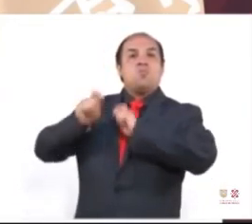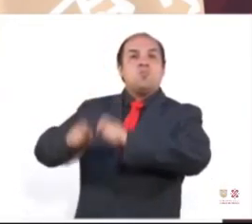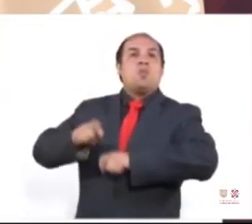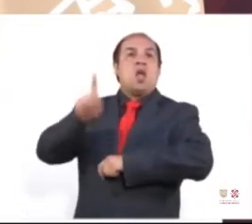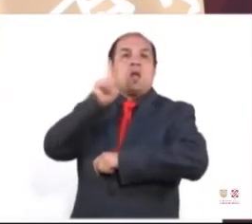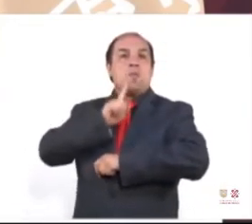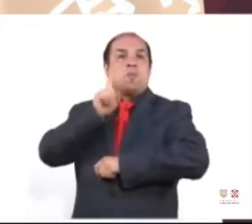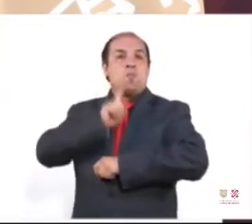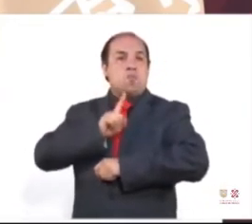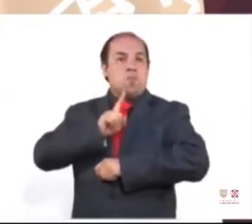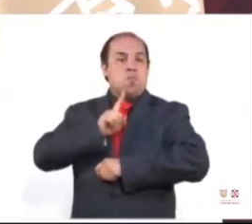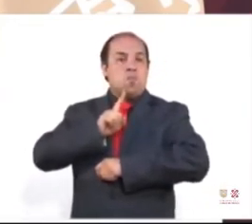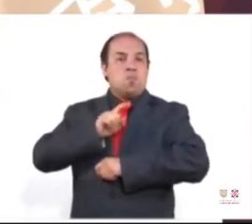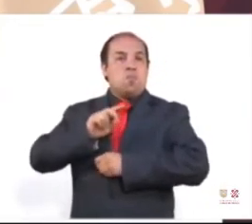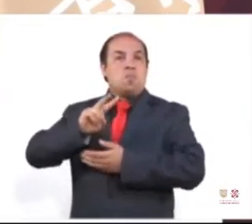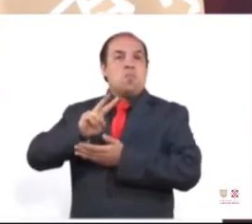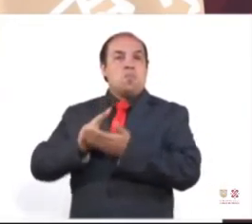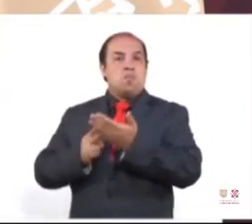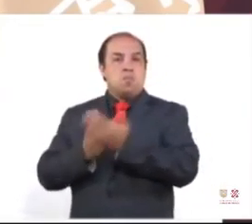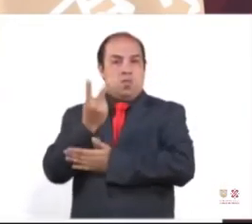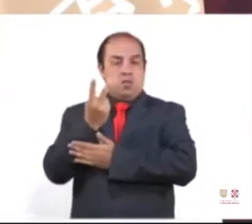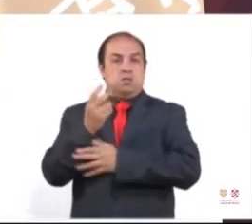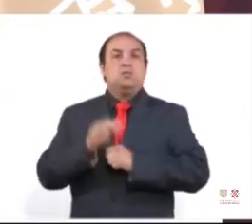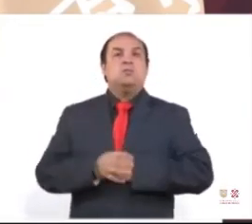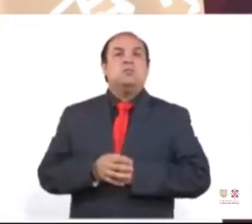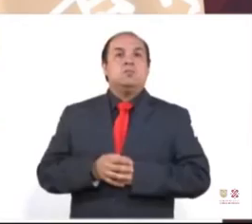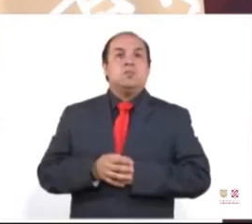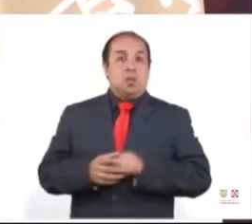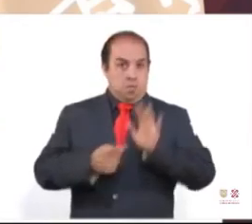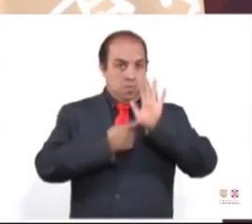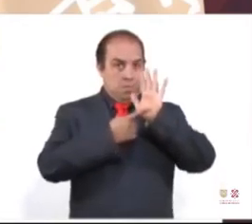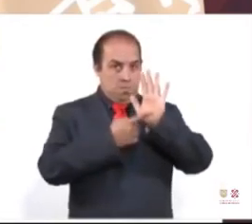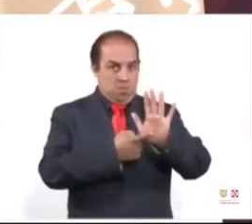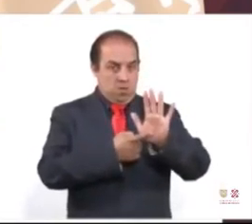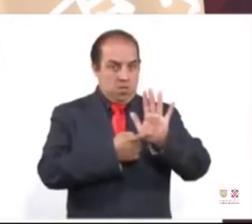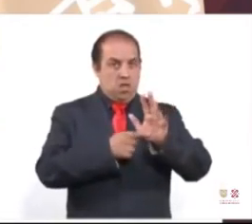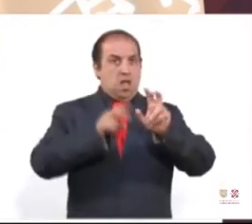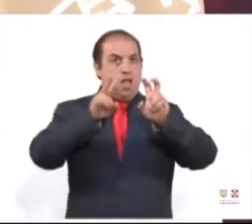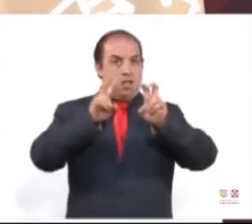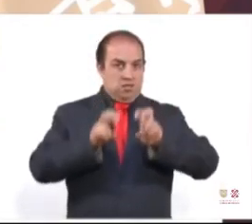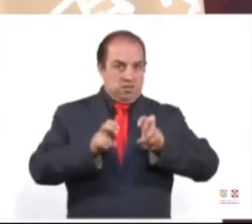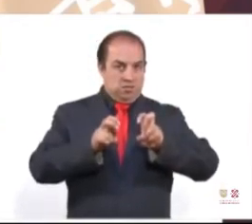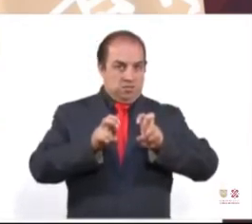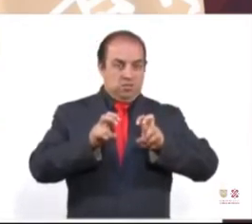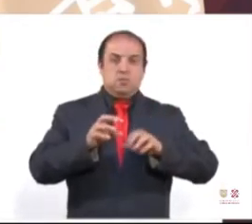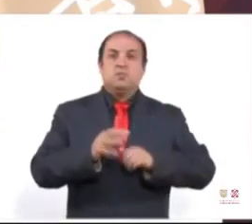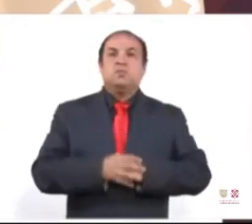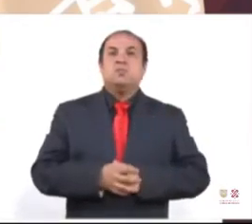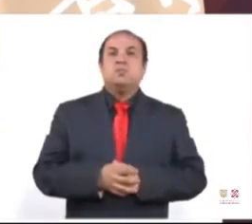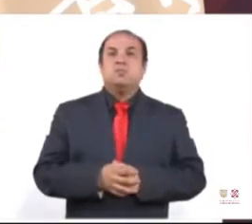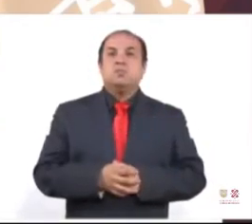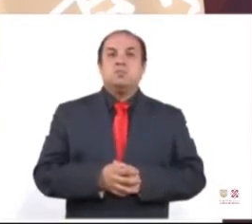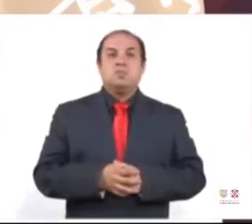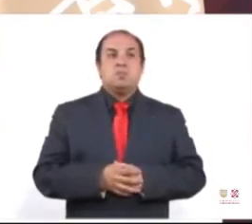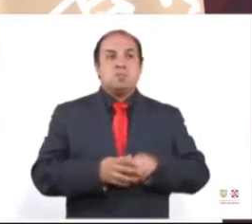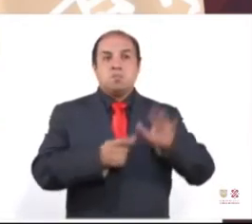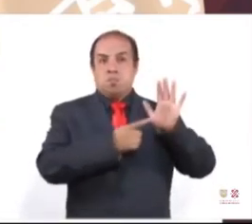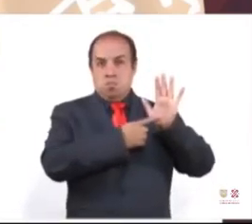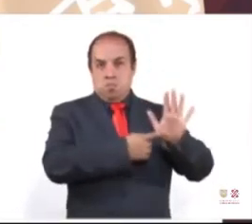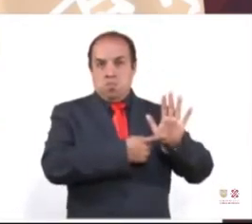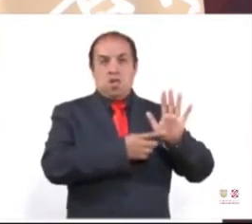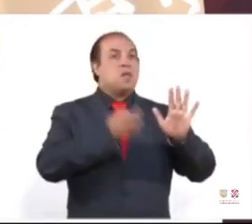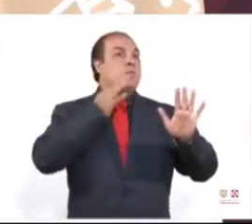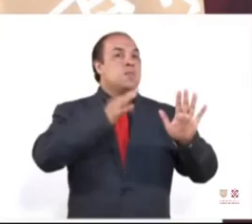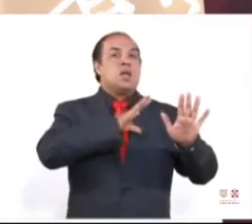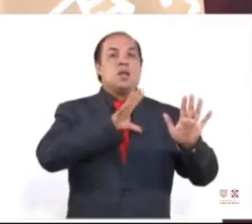Como lo vamos a mostrar, en este caso es evidente que la Fiscalía General de